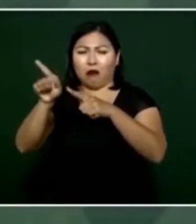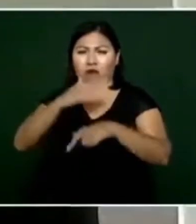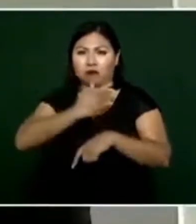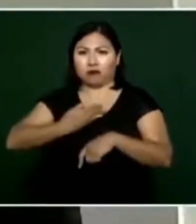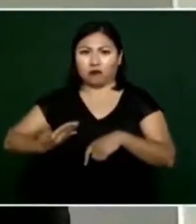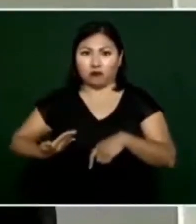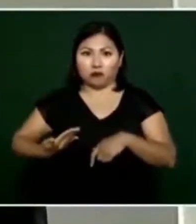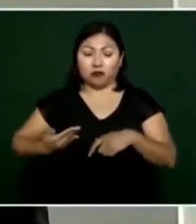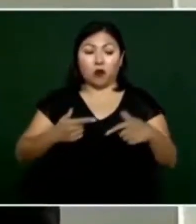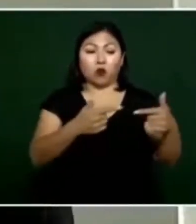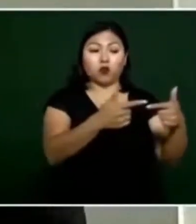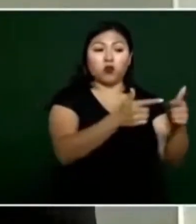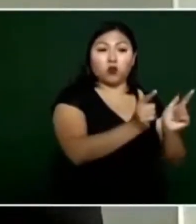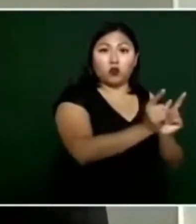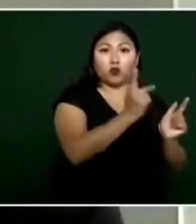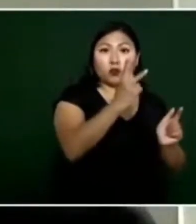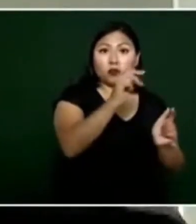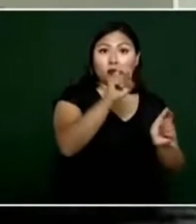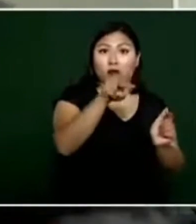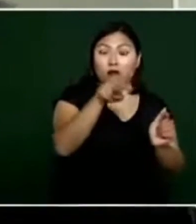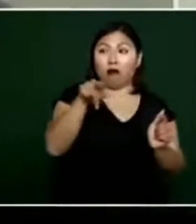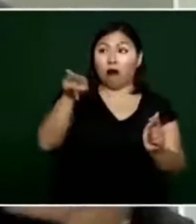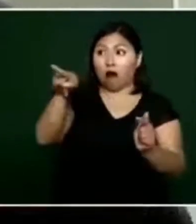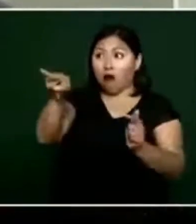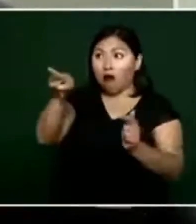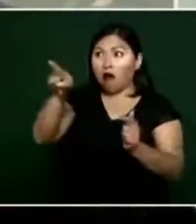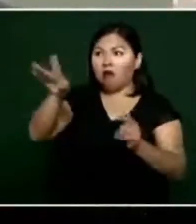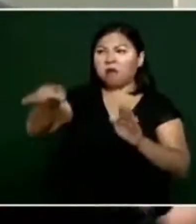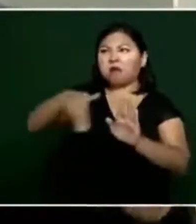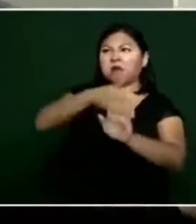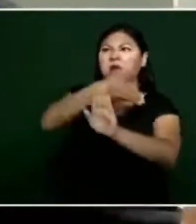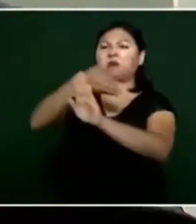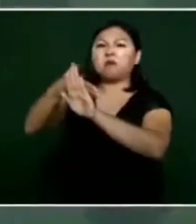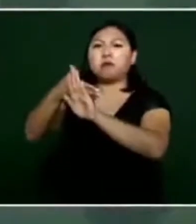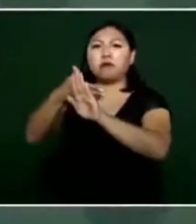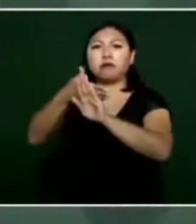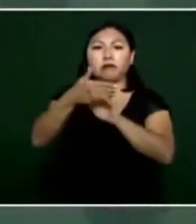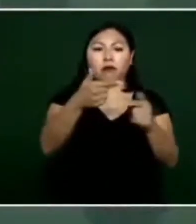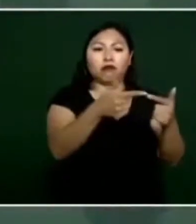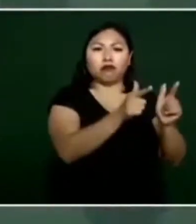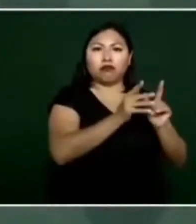patriótica del general Cárdenas, y eso muchos no lo saben,